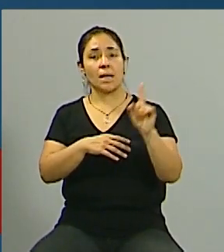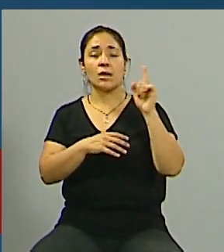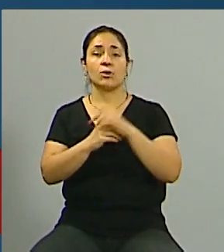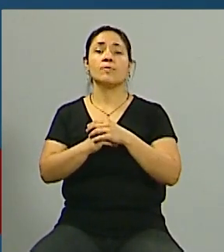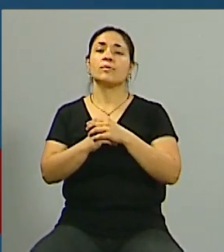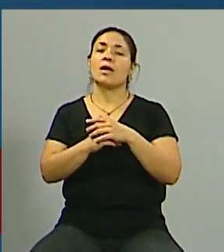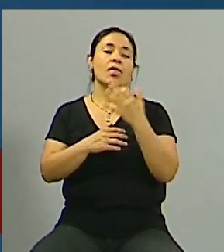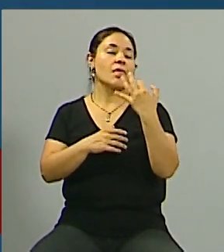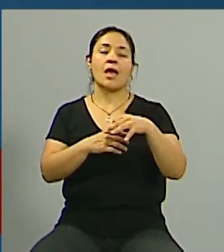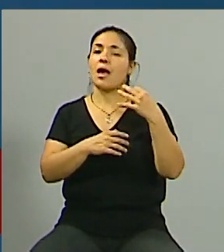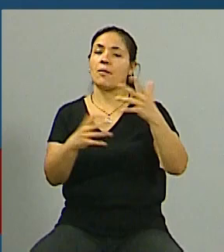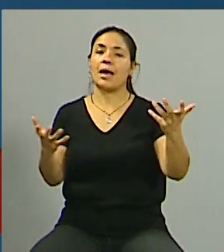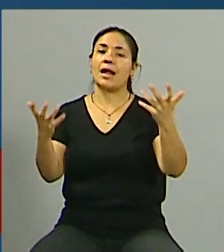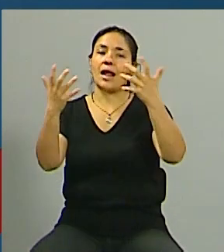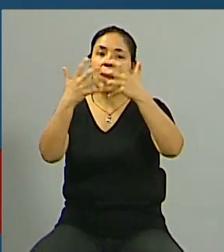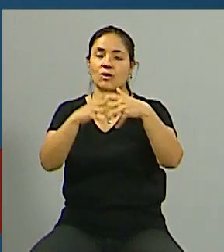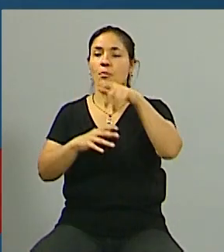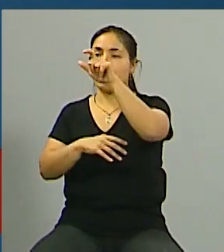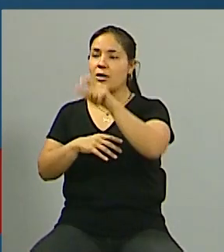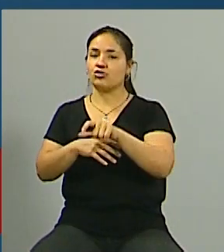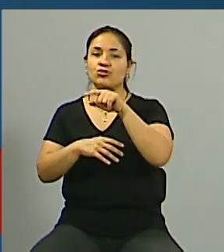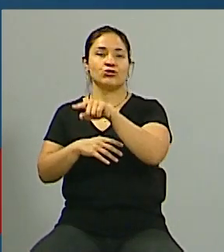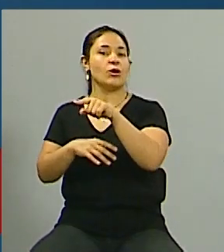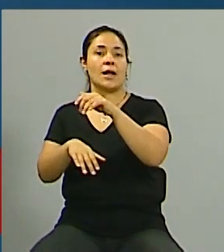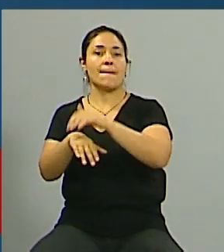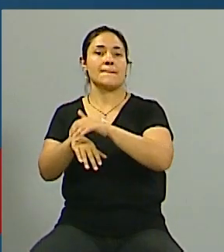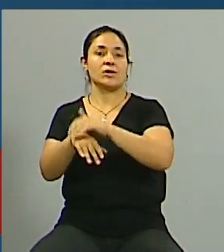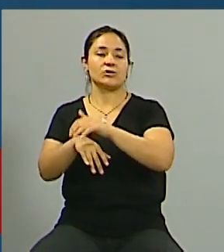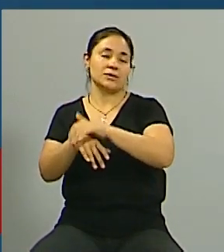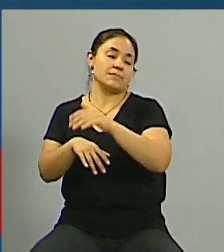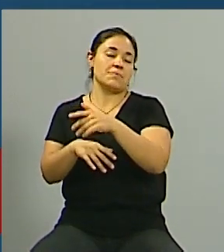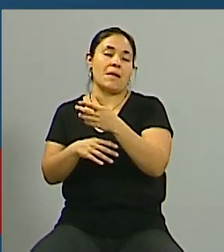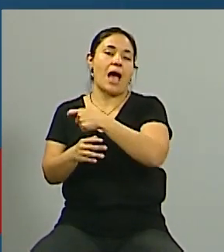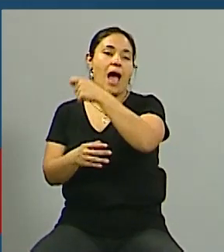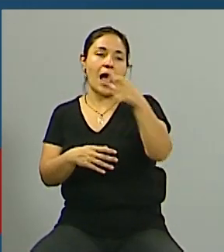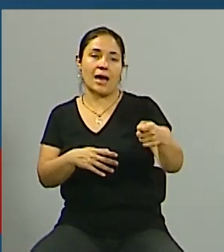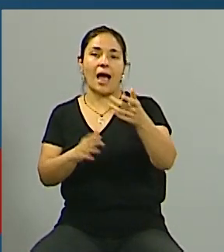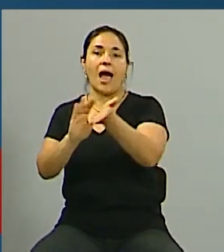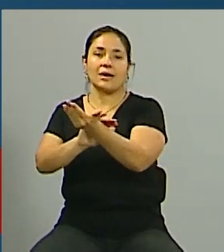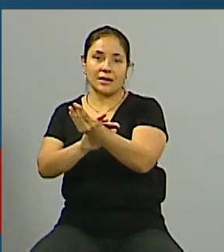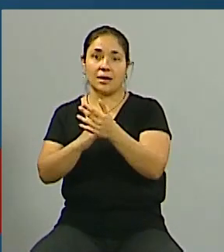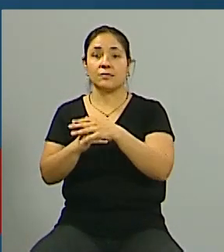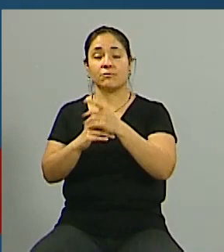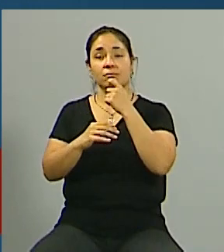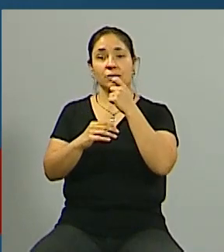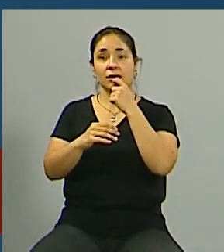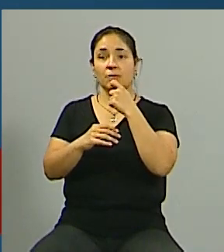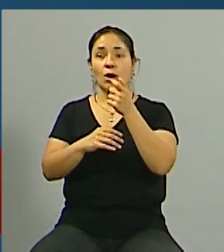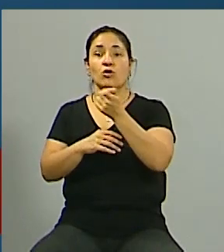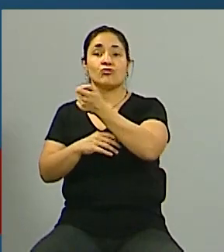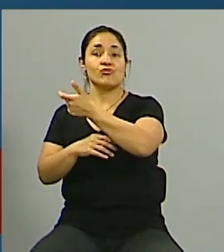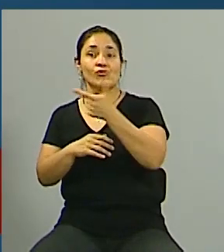que haber una relación directa con quien es el otro obligado de este contrato que es el inquilino. Si no hay una relación directa con sus ingresos,